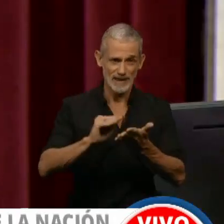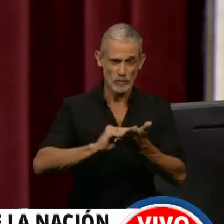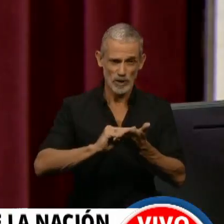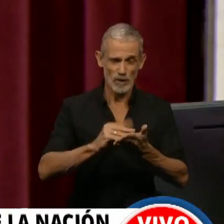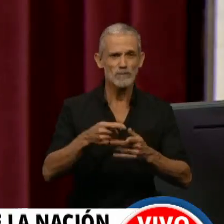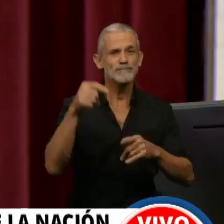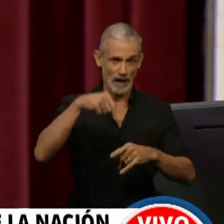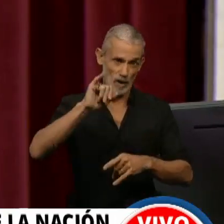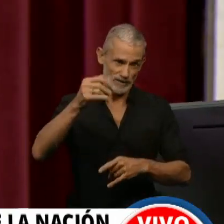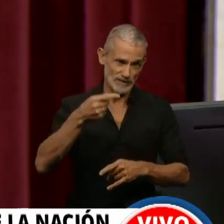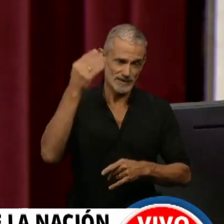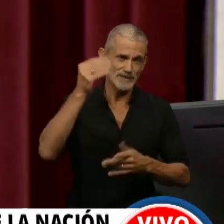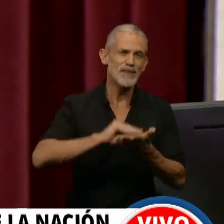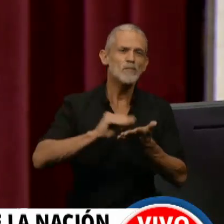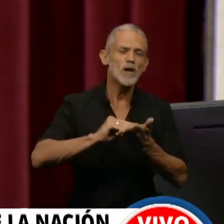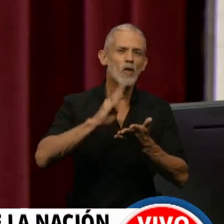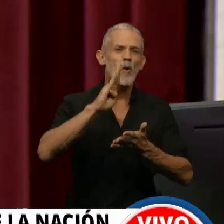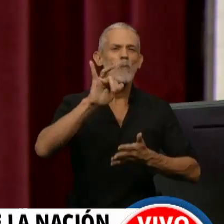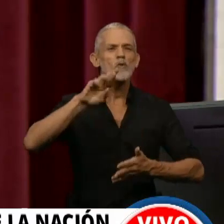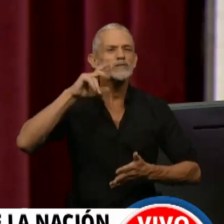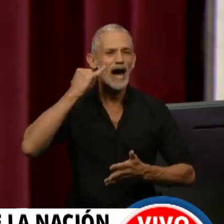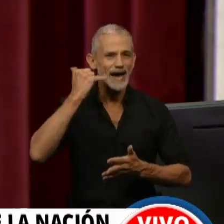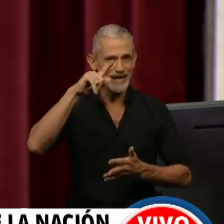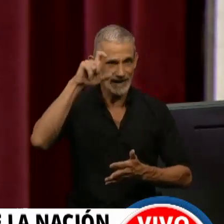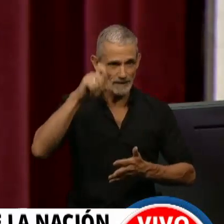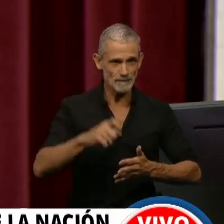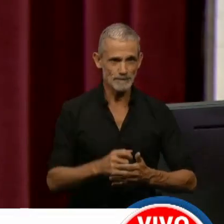Gracias, diputado. En el uso de la palabra, el diputado Burgayle.